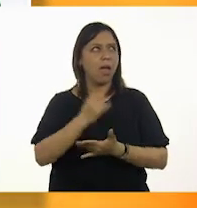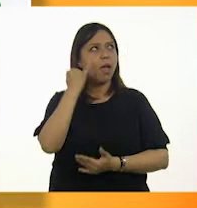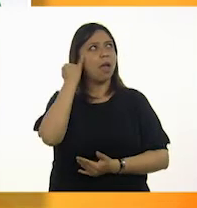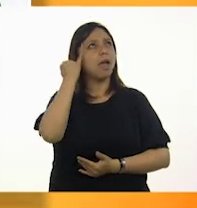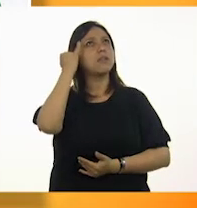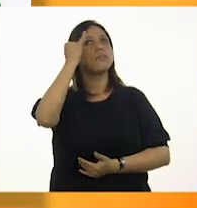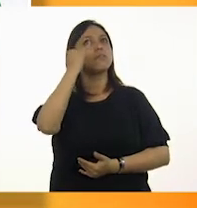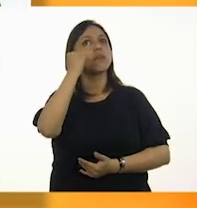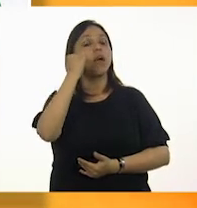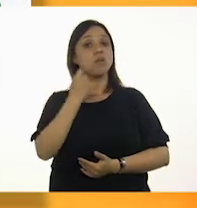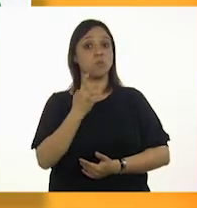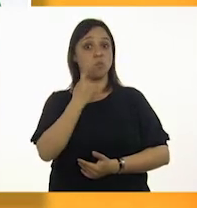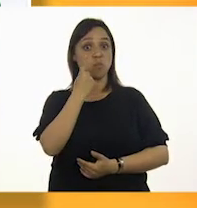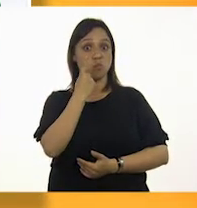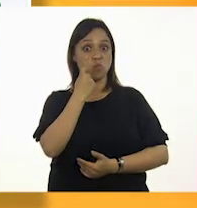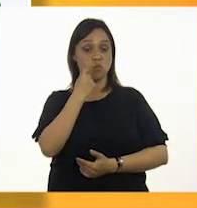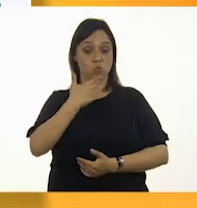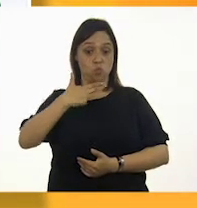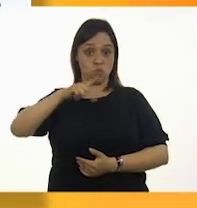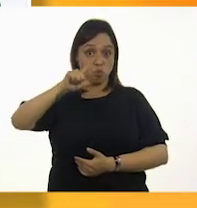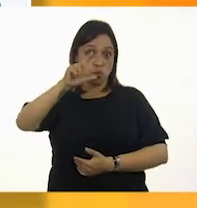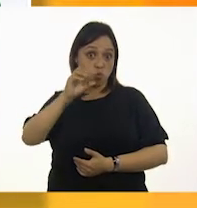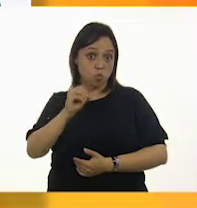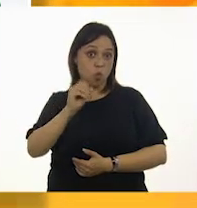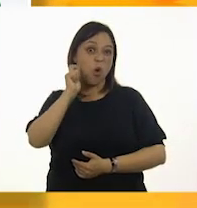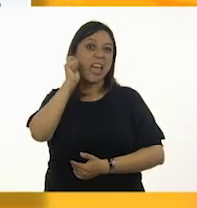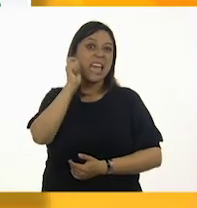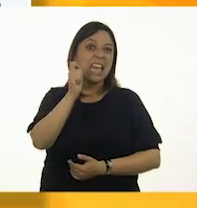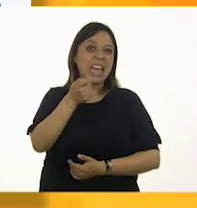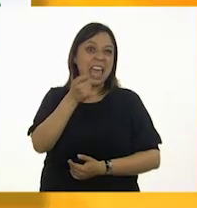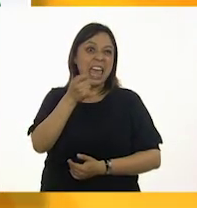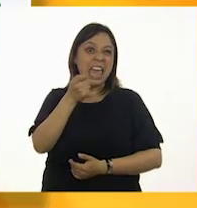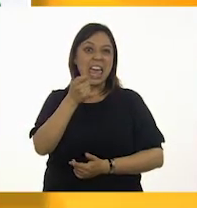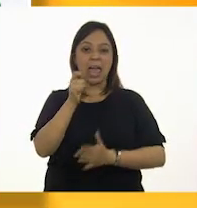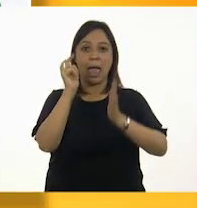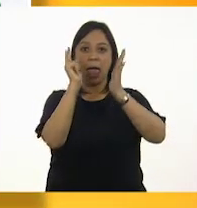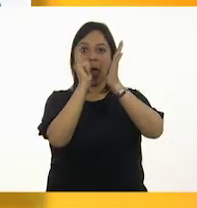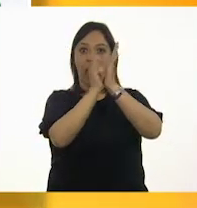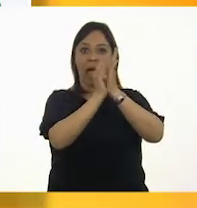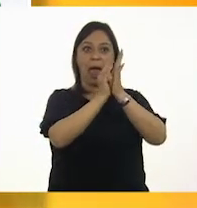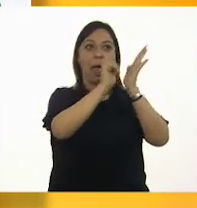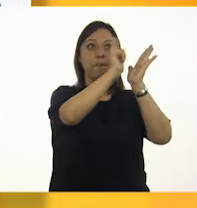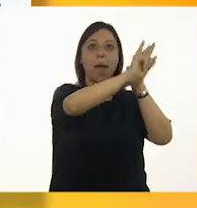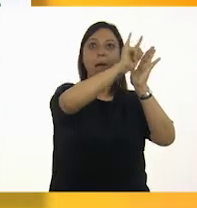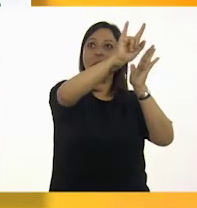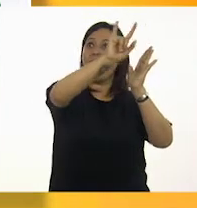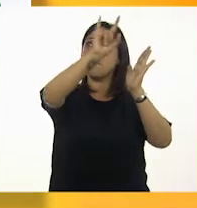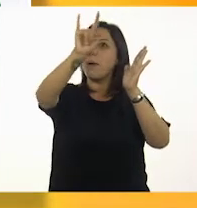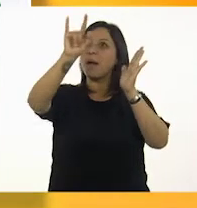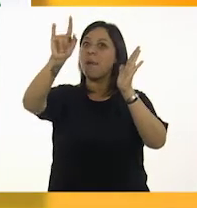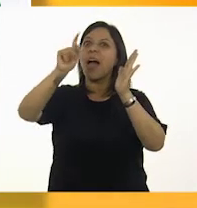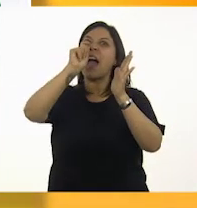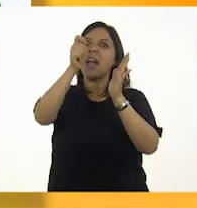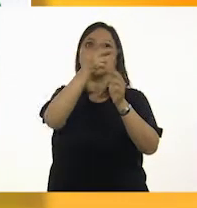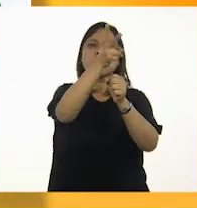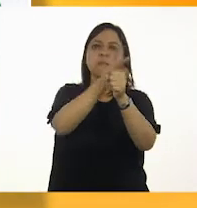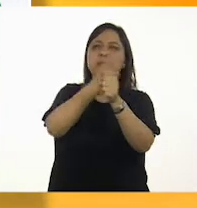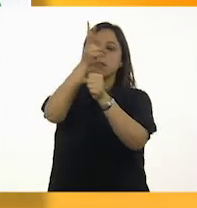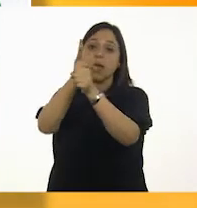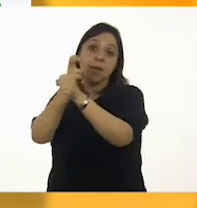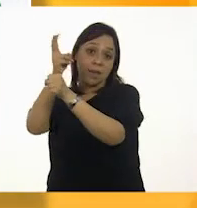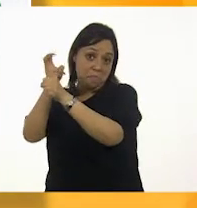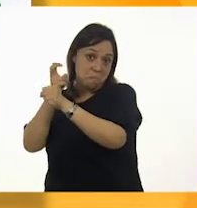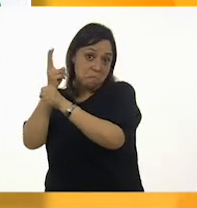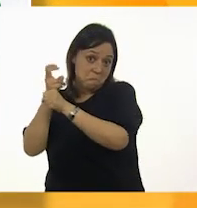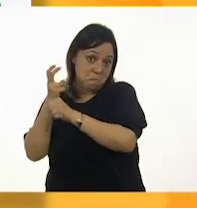hacer. Hugo pega por lo menos veintisiete invitaciones en el bosque y luego regresa a